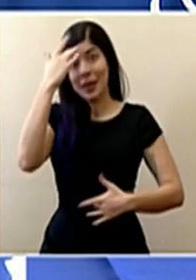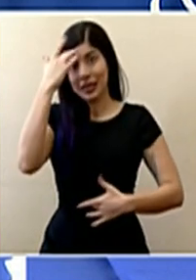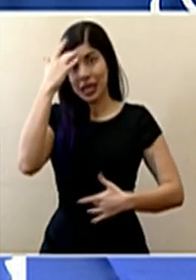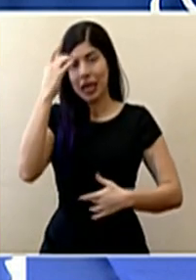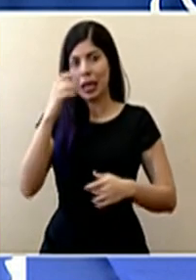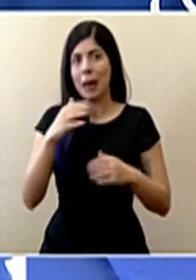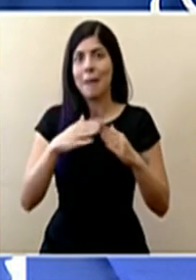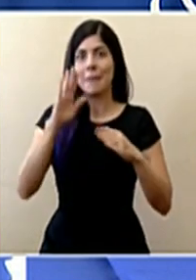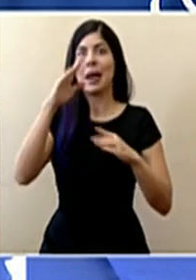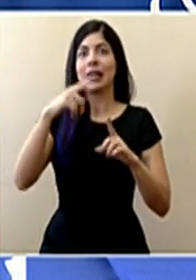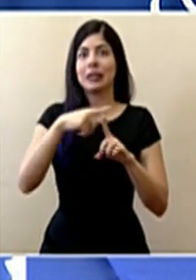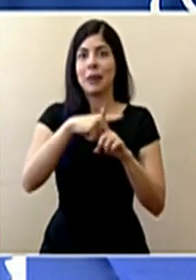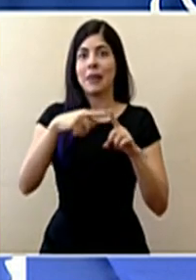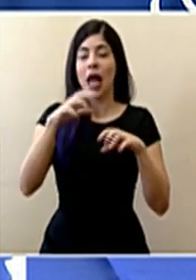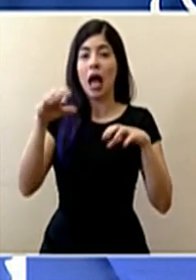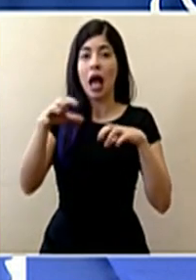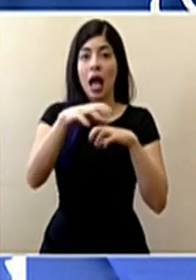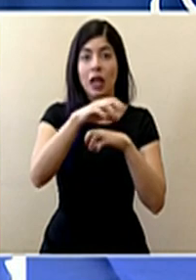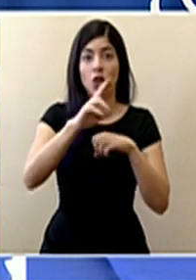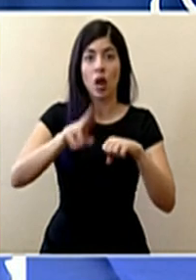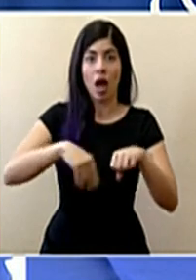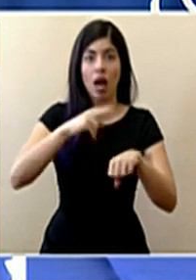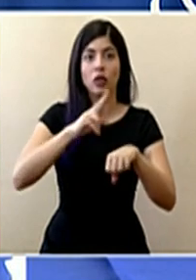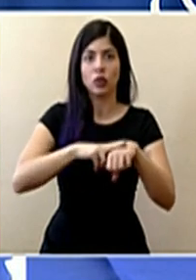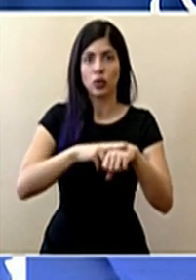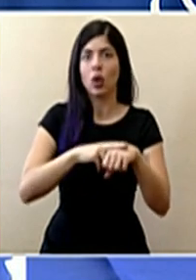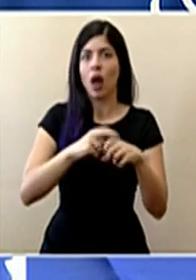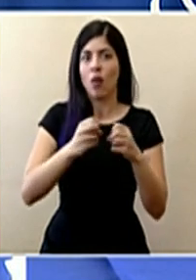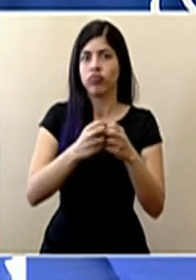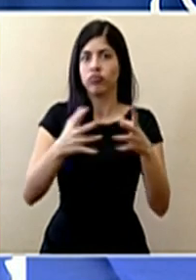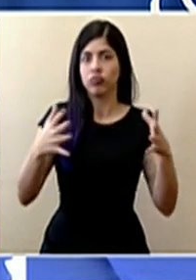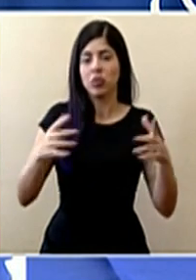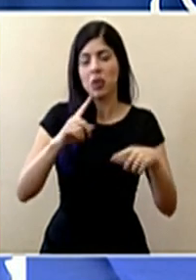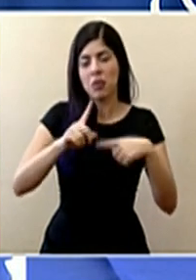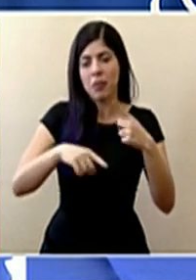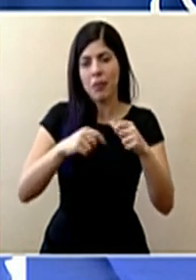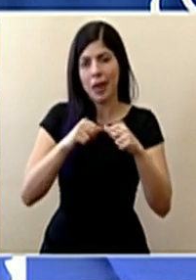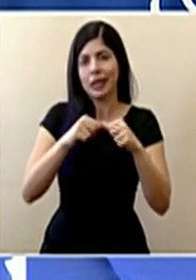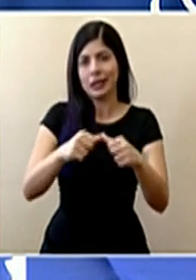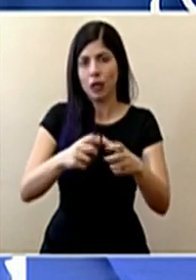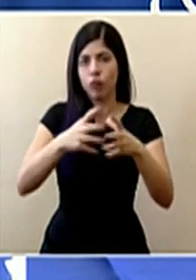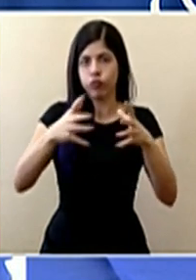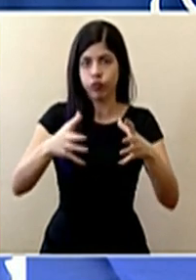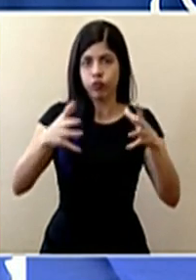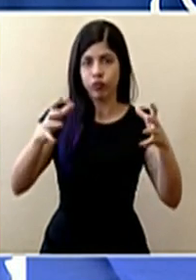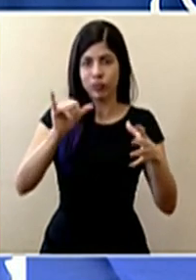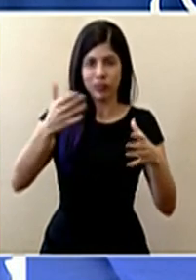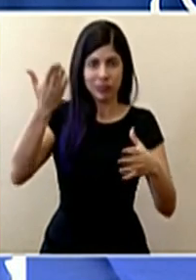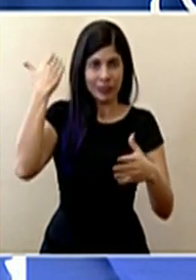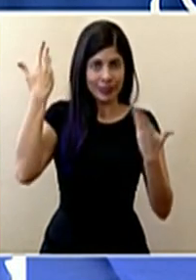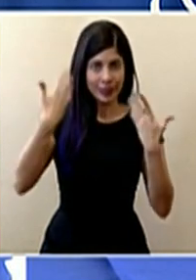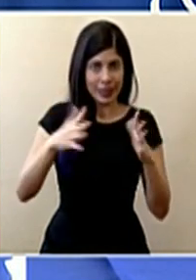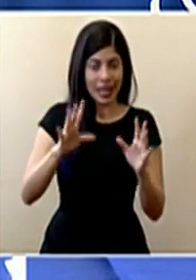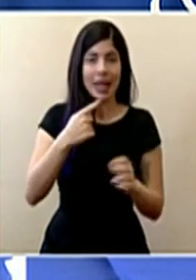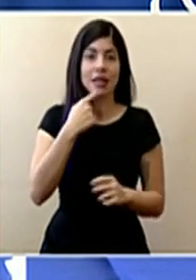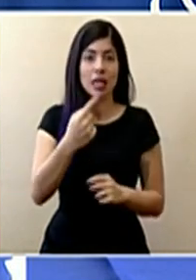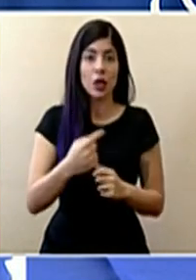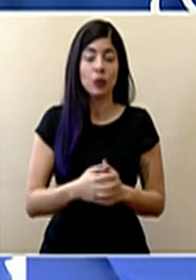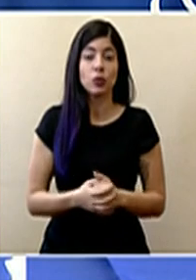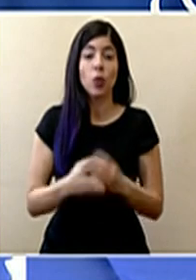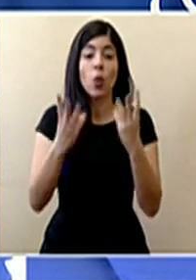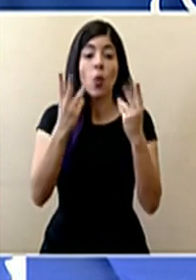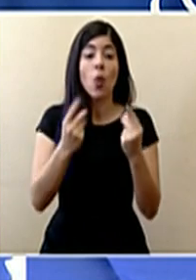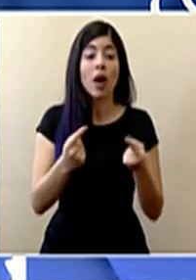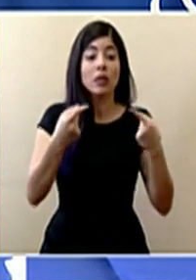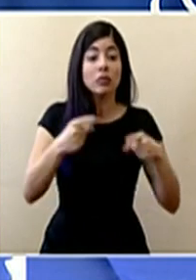de la mitad de los cantones a nivel nacional y en realidad esto se va a ir extendiendo. Como lo hemos dicho, la cantidad